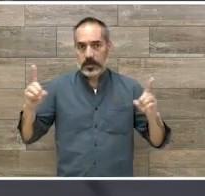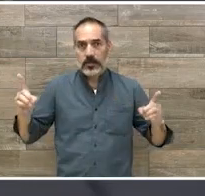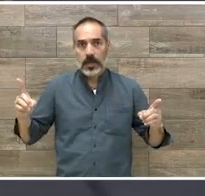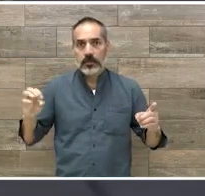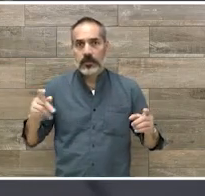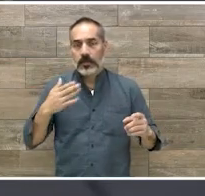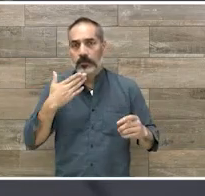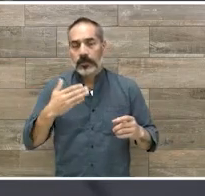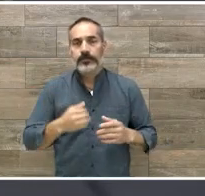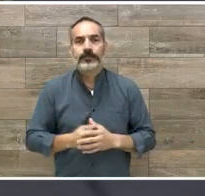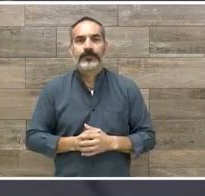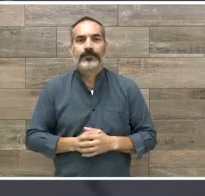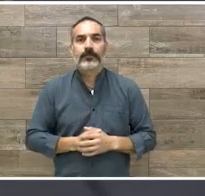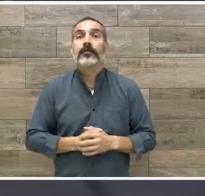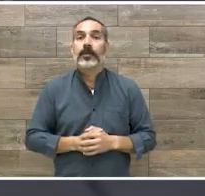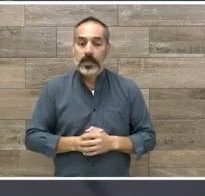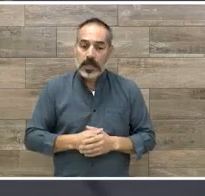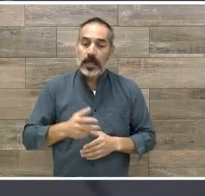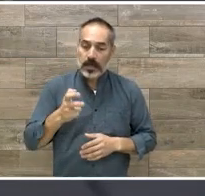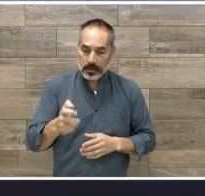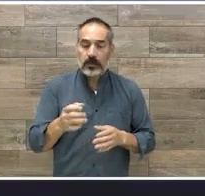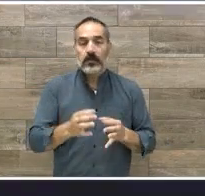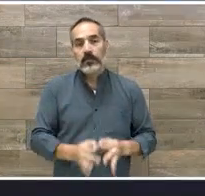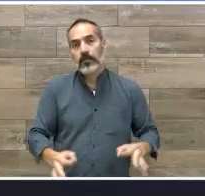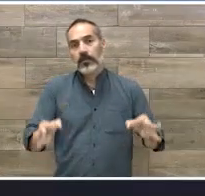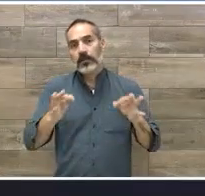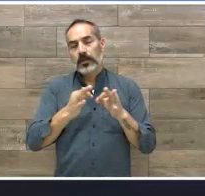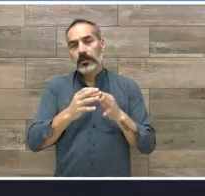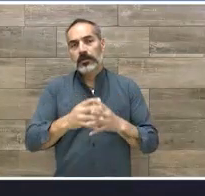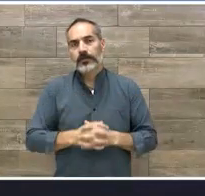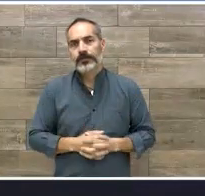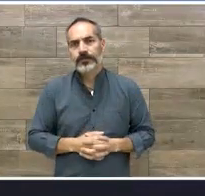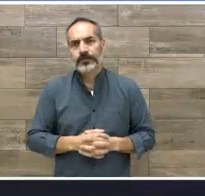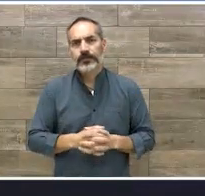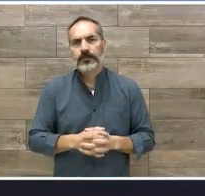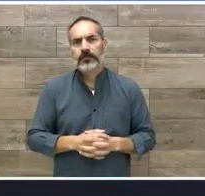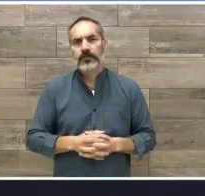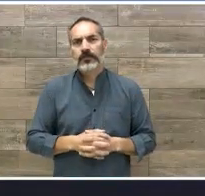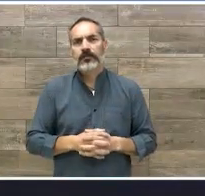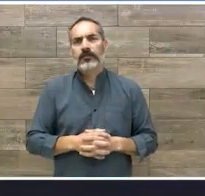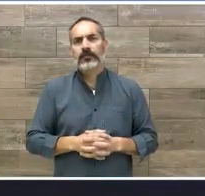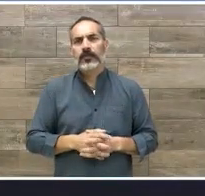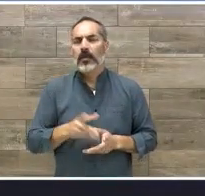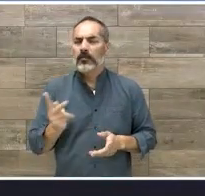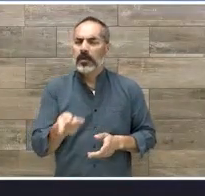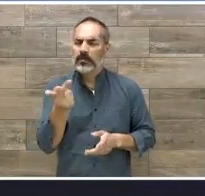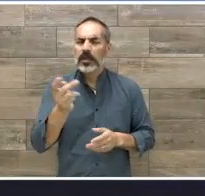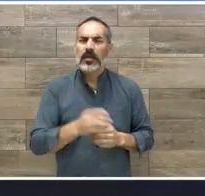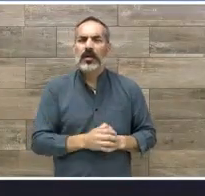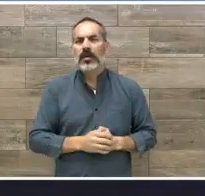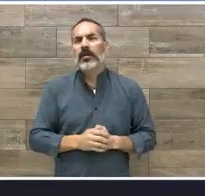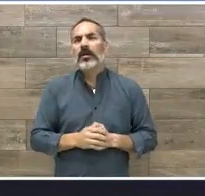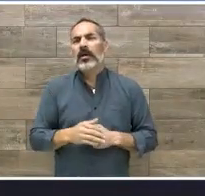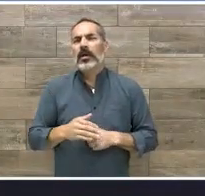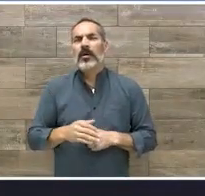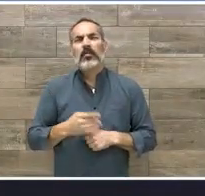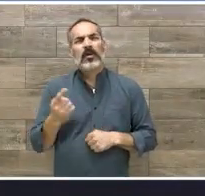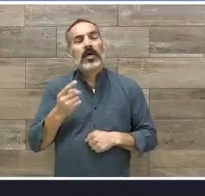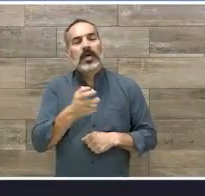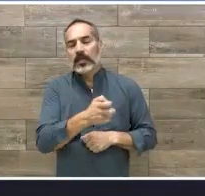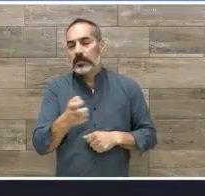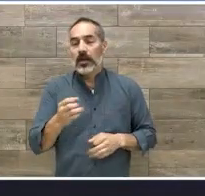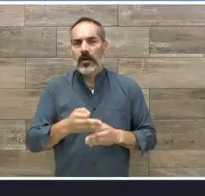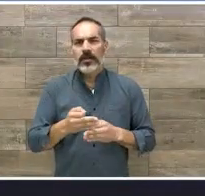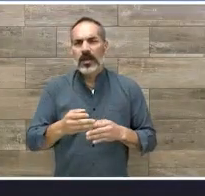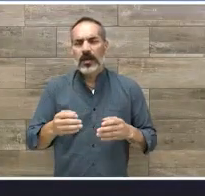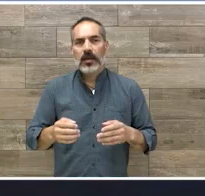Así es, esta parte es muy, muy importante. Y bueno, ¿qué tan reciente, qué tan joven es esta disciplina de